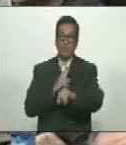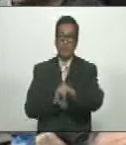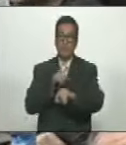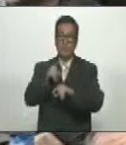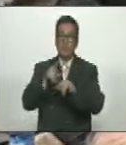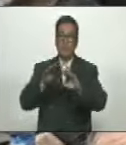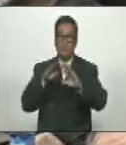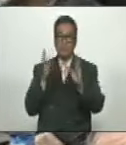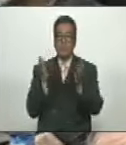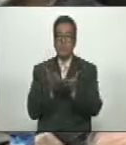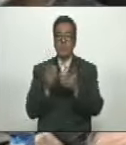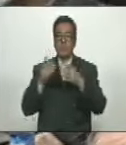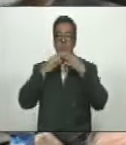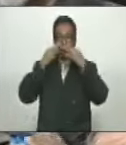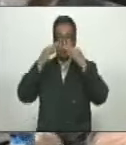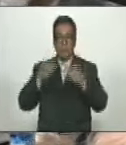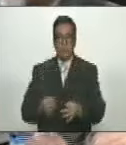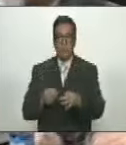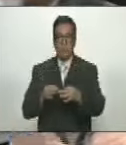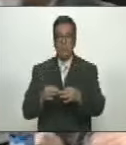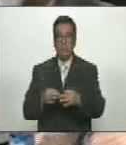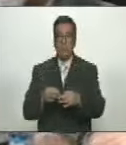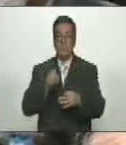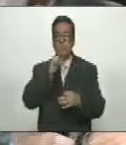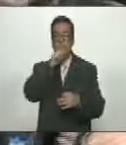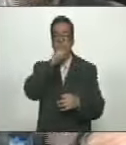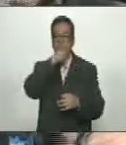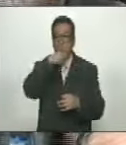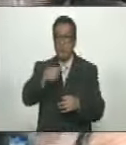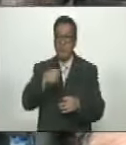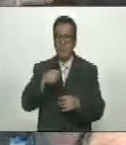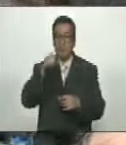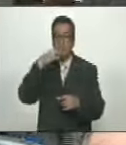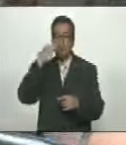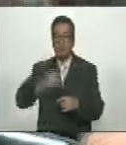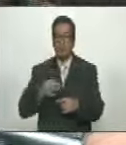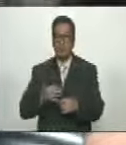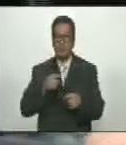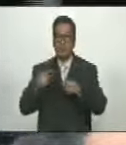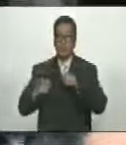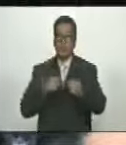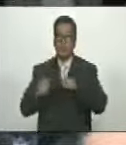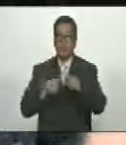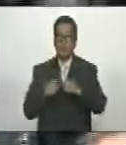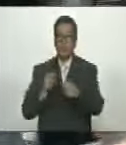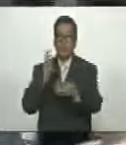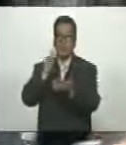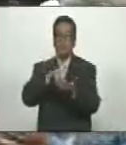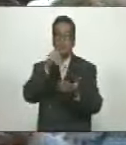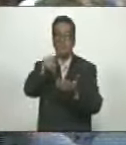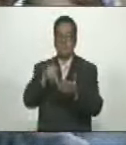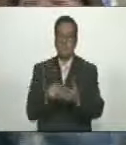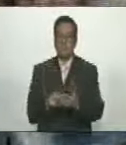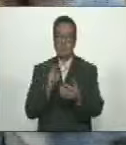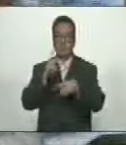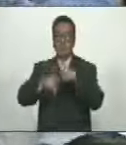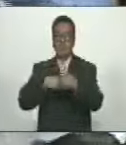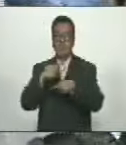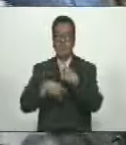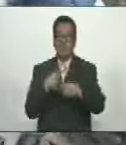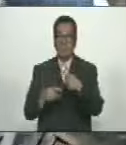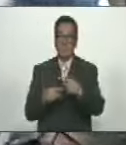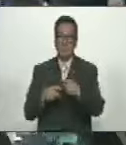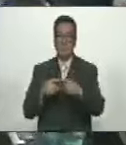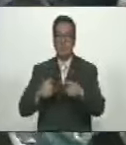En El Mundo Para Garantizar Un Envejecimiento Digno Activo Participativo Productivo